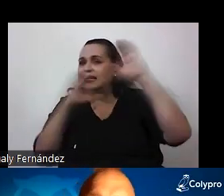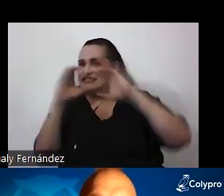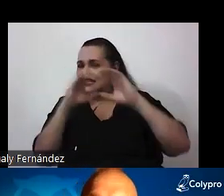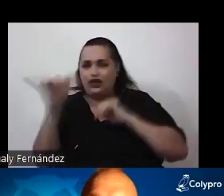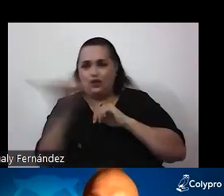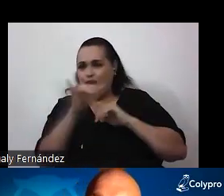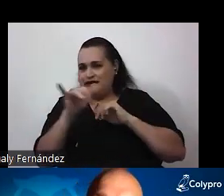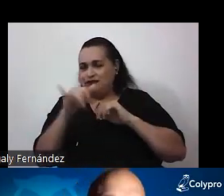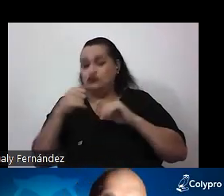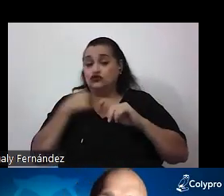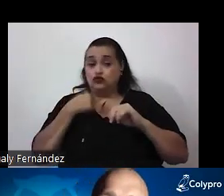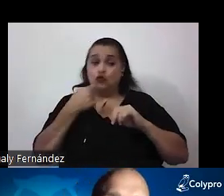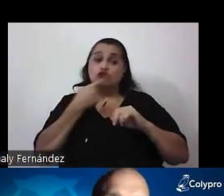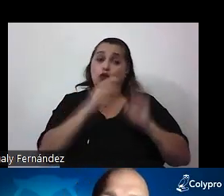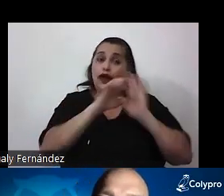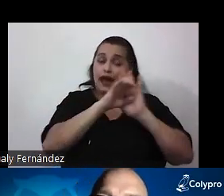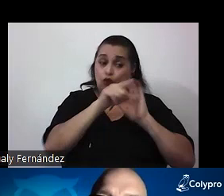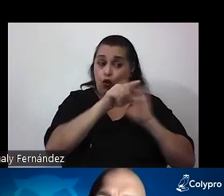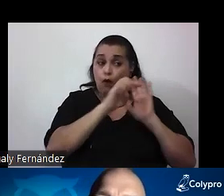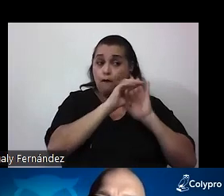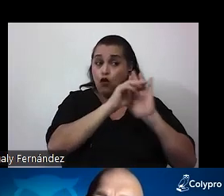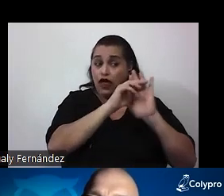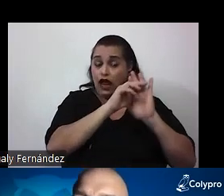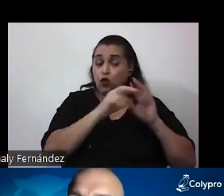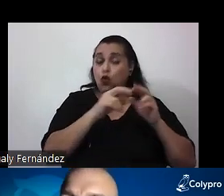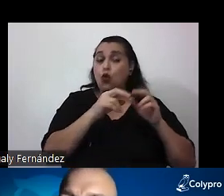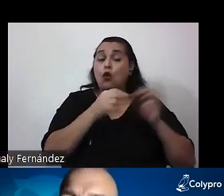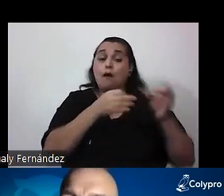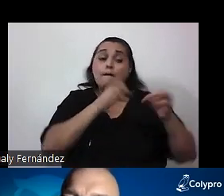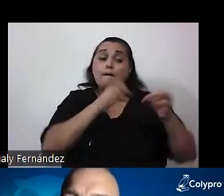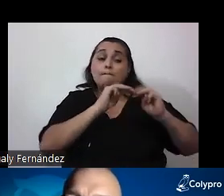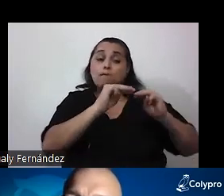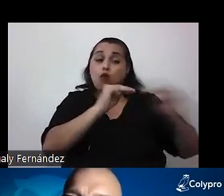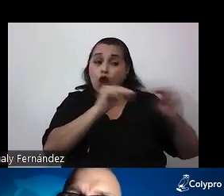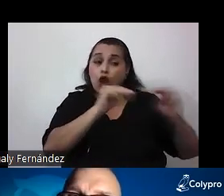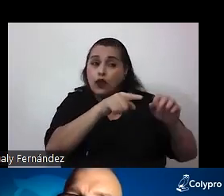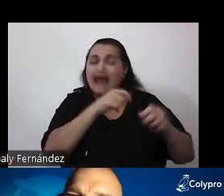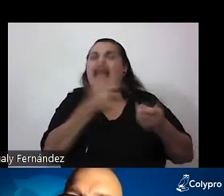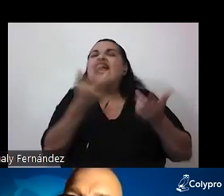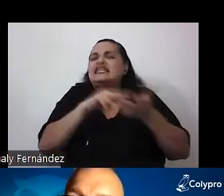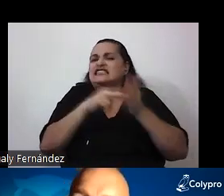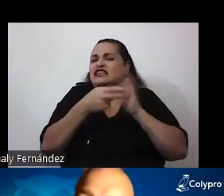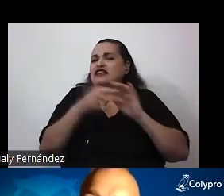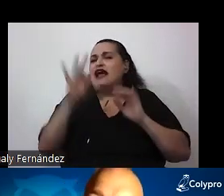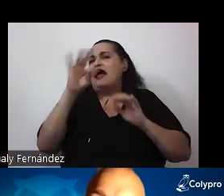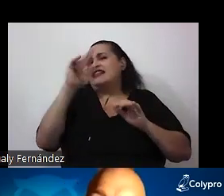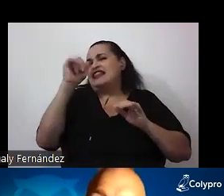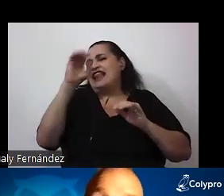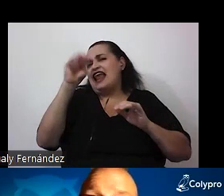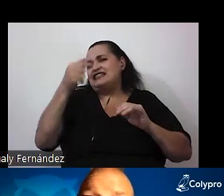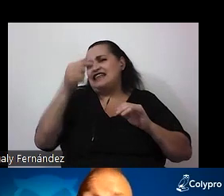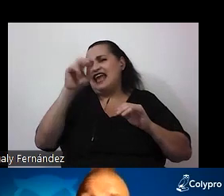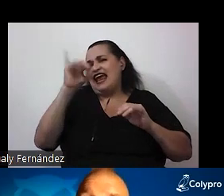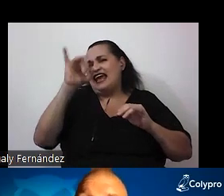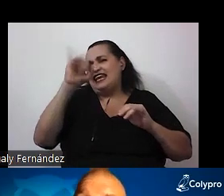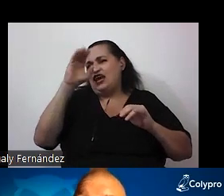mira este modelo de la biología molecular nos permite entender qué es un transgénico perfecto pero yo